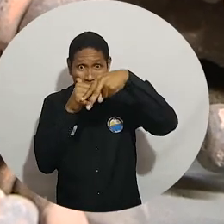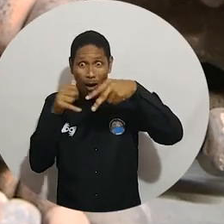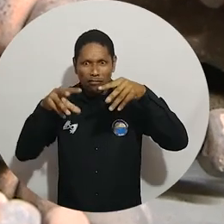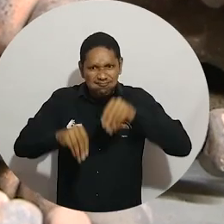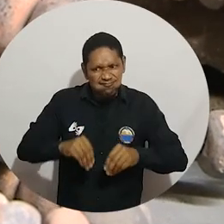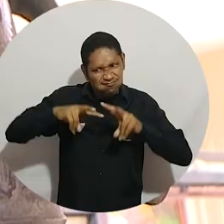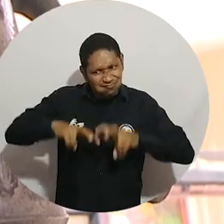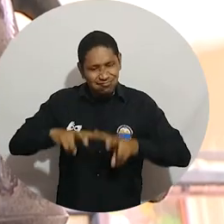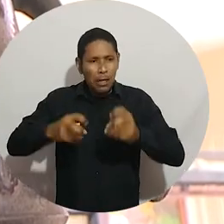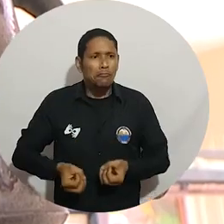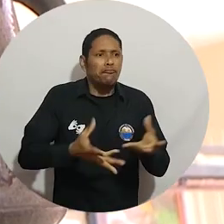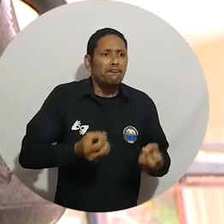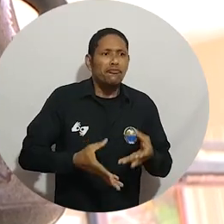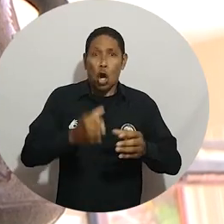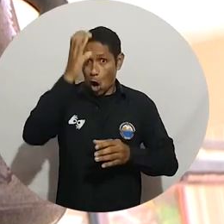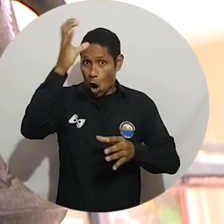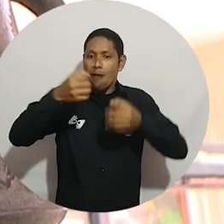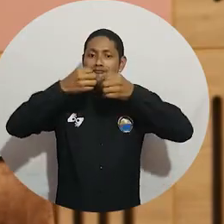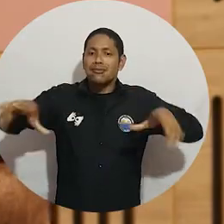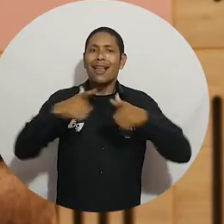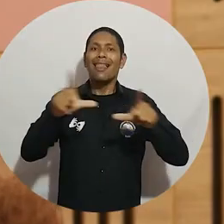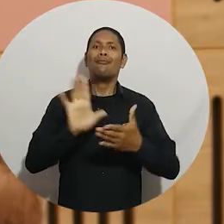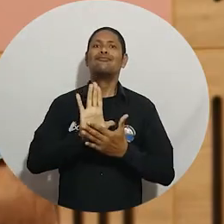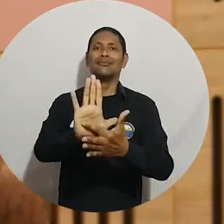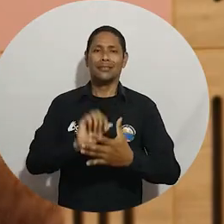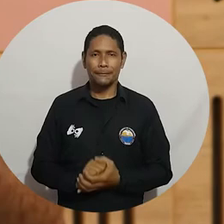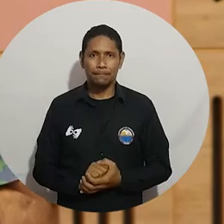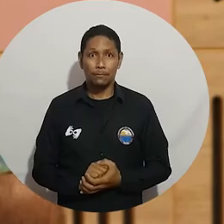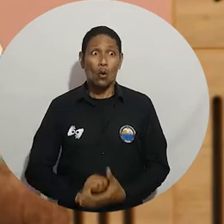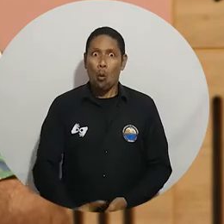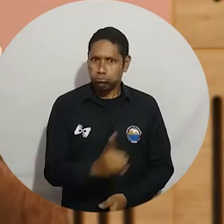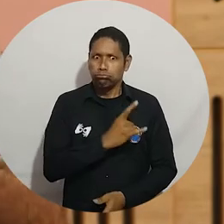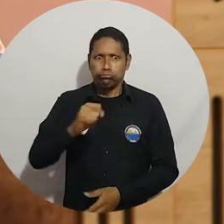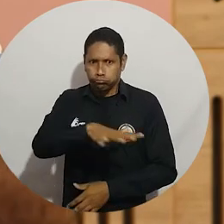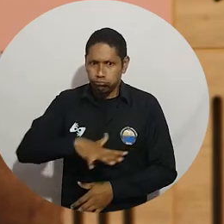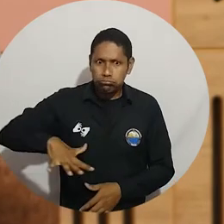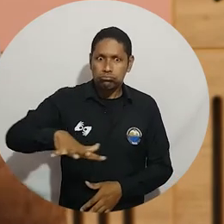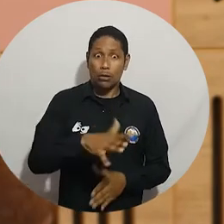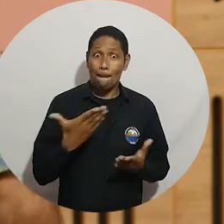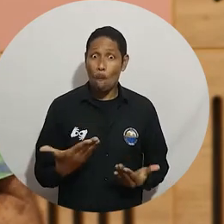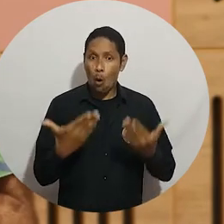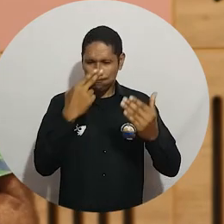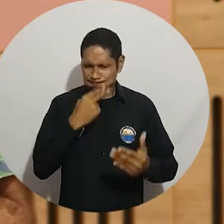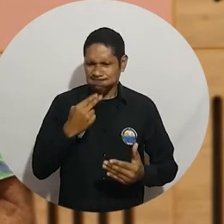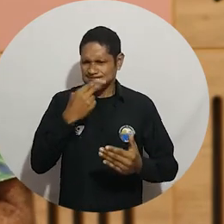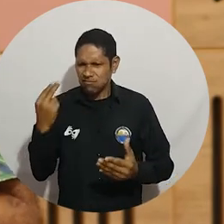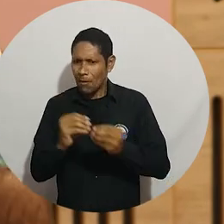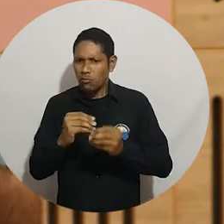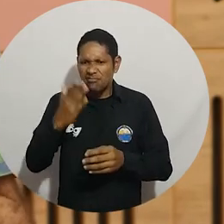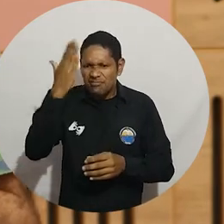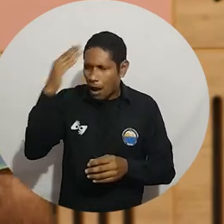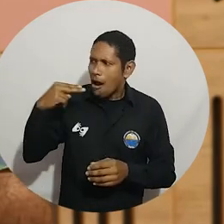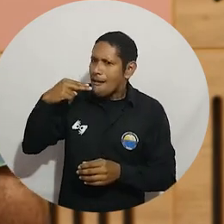para permitir el acceso libre al conocimiento. Ese compromiso que tiene la universidad en el territorio de cómo recoger esos